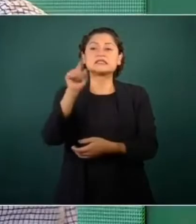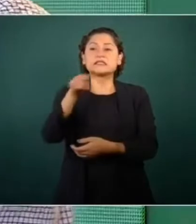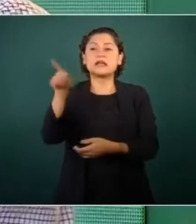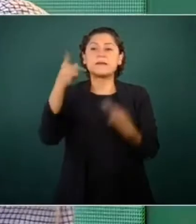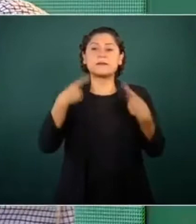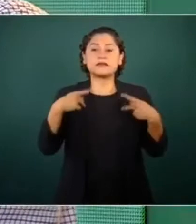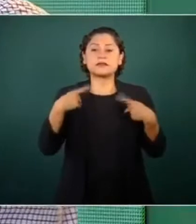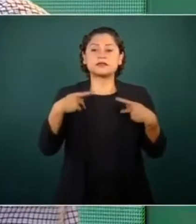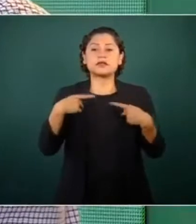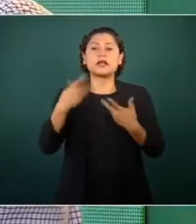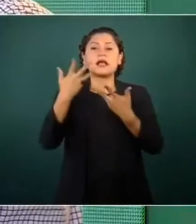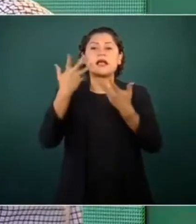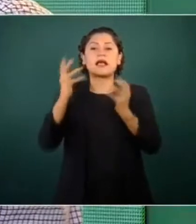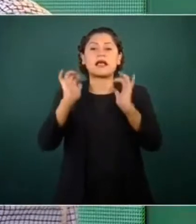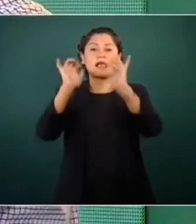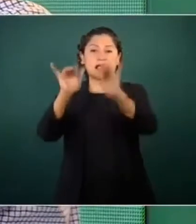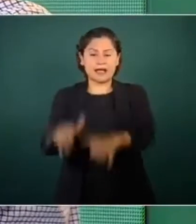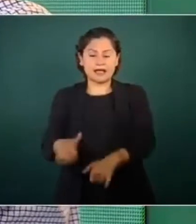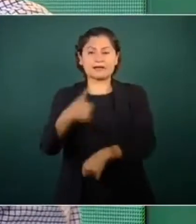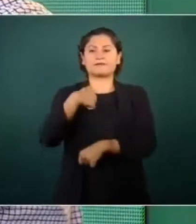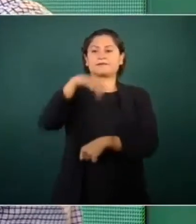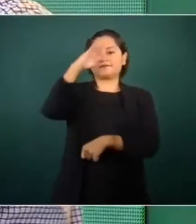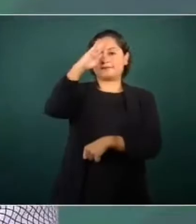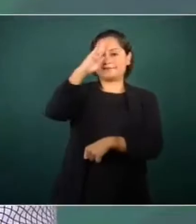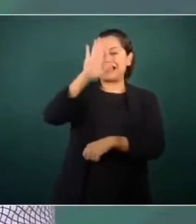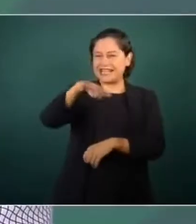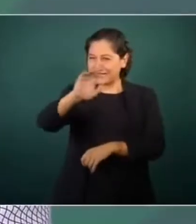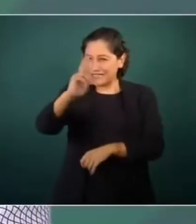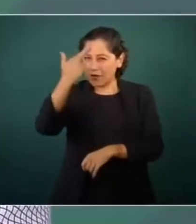¿Se acuerdan cómo decíamos cuando estábamos en oposición?